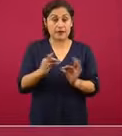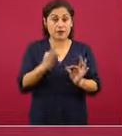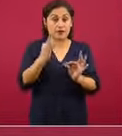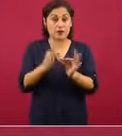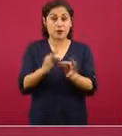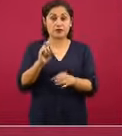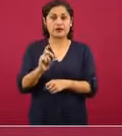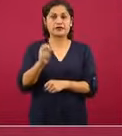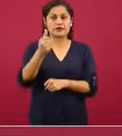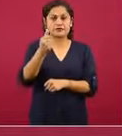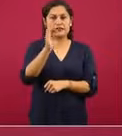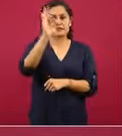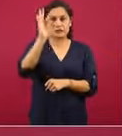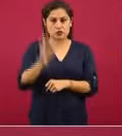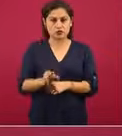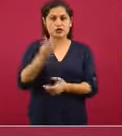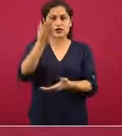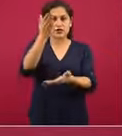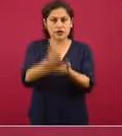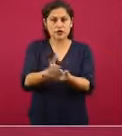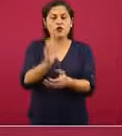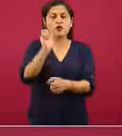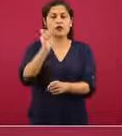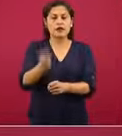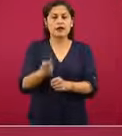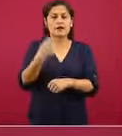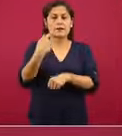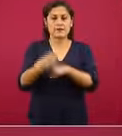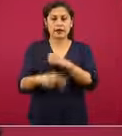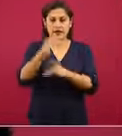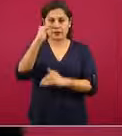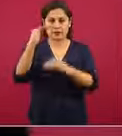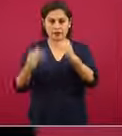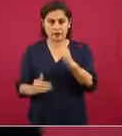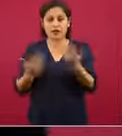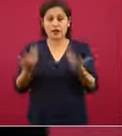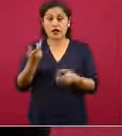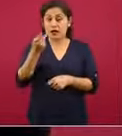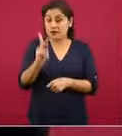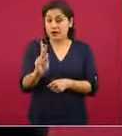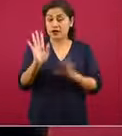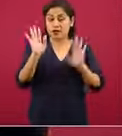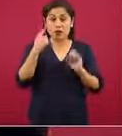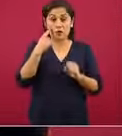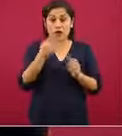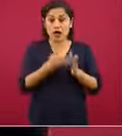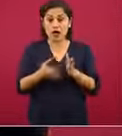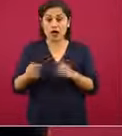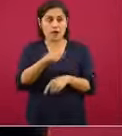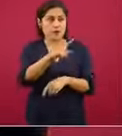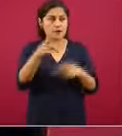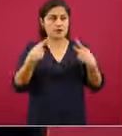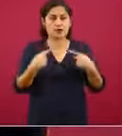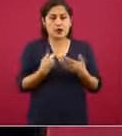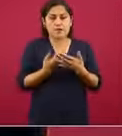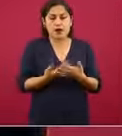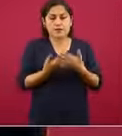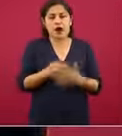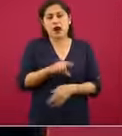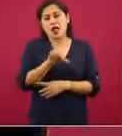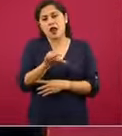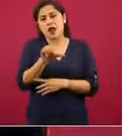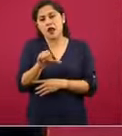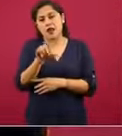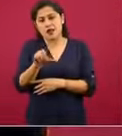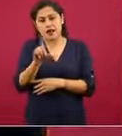% llegó, también disminuyó. Eso quiere decir que de alguna forma se están aumentando los tiempos. Y aquí ponemos el total de los pacientes,